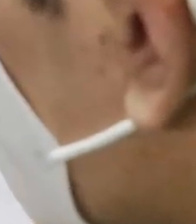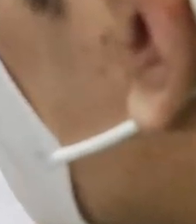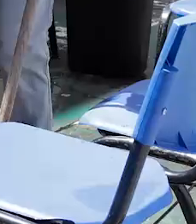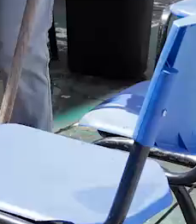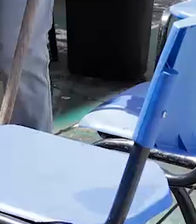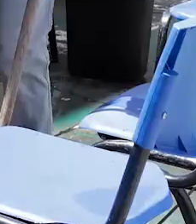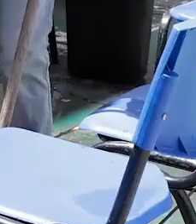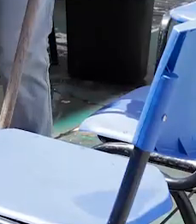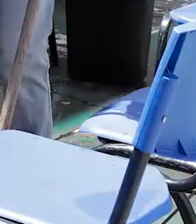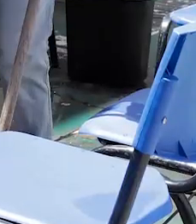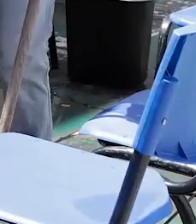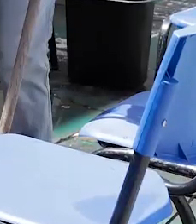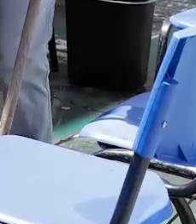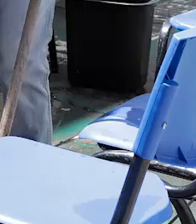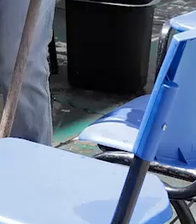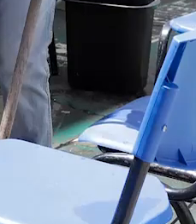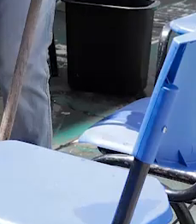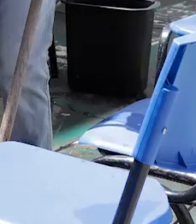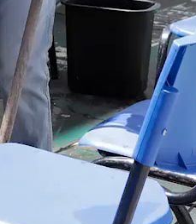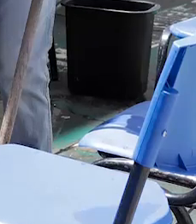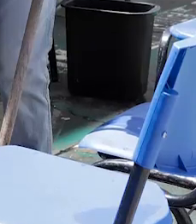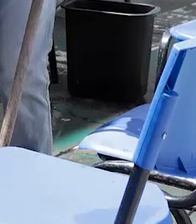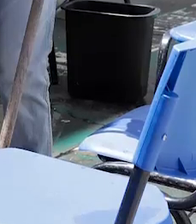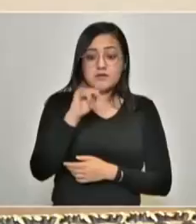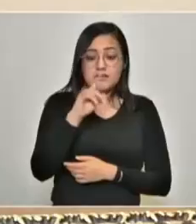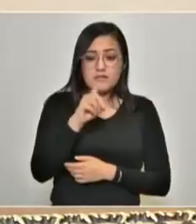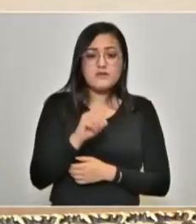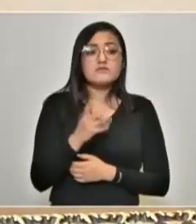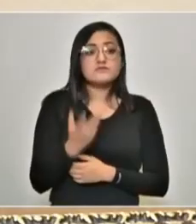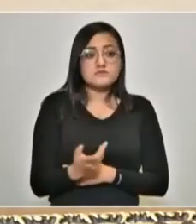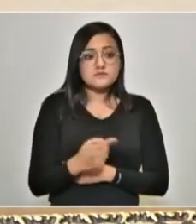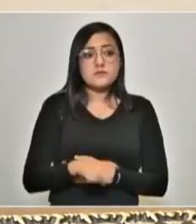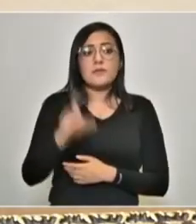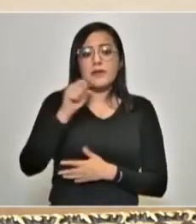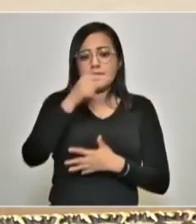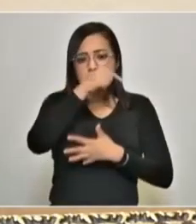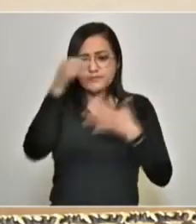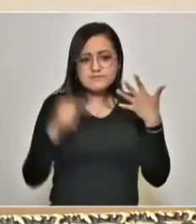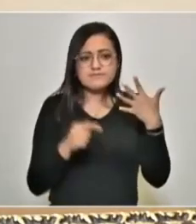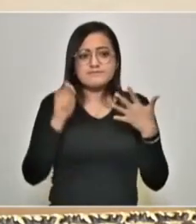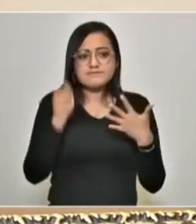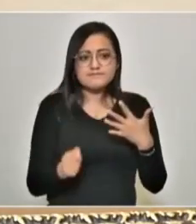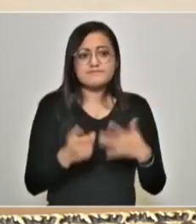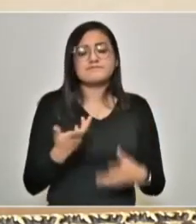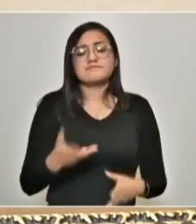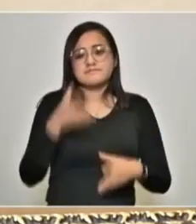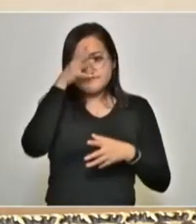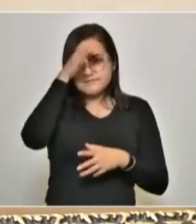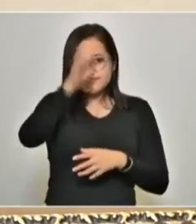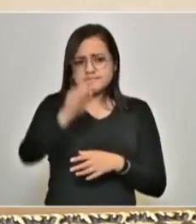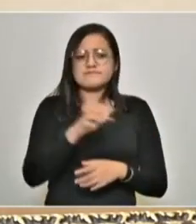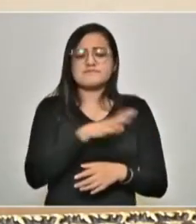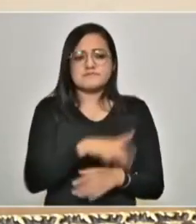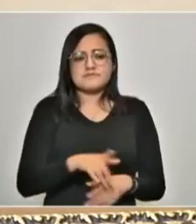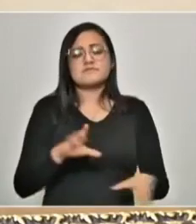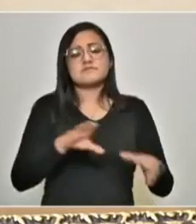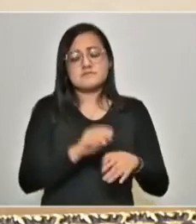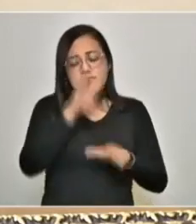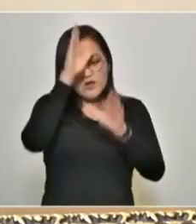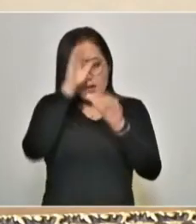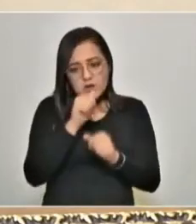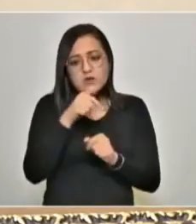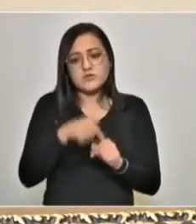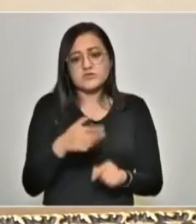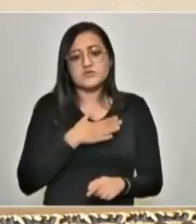semana. Por su parte, el gobernador Miguel Barbosa Huerta exhortó al titular de la SEP emprender una campaña para los alumnos y padres de